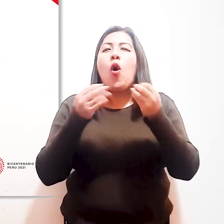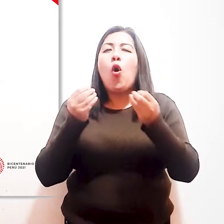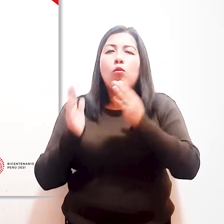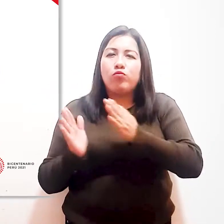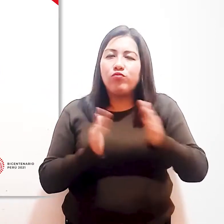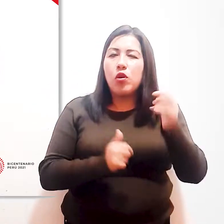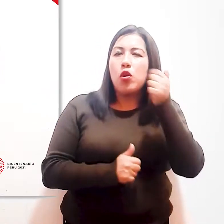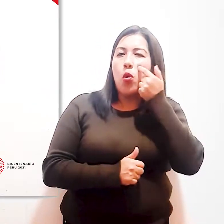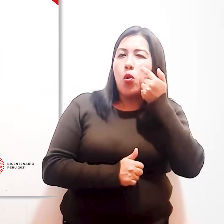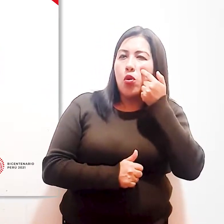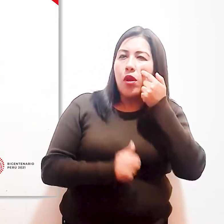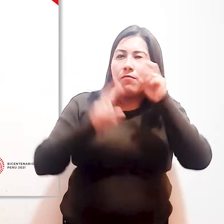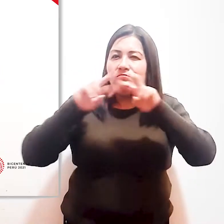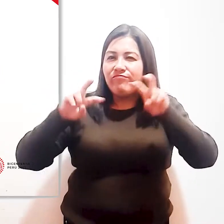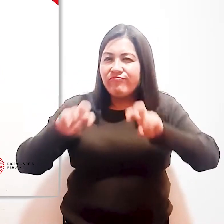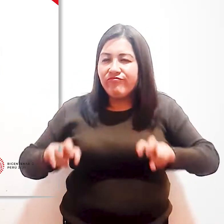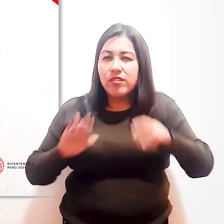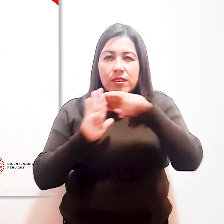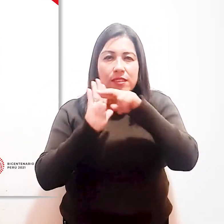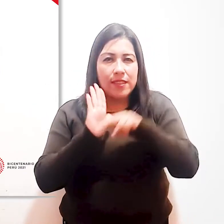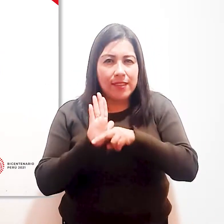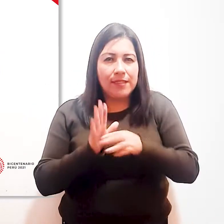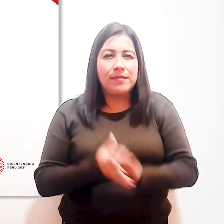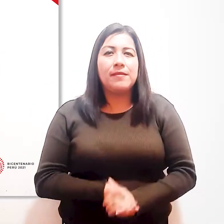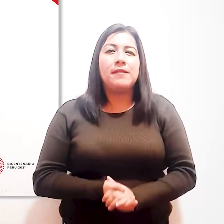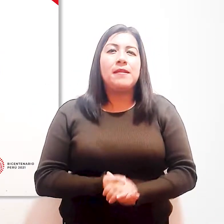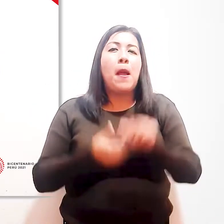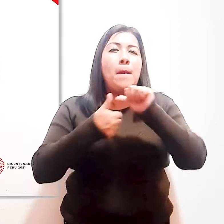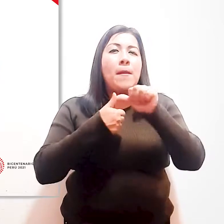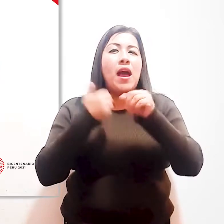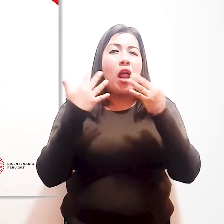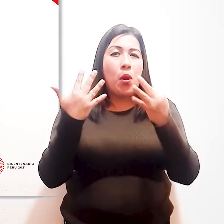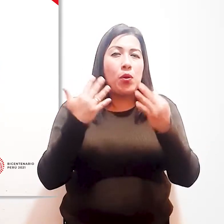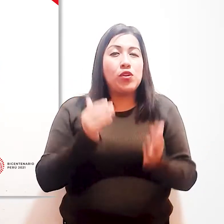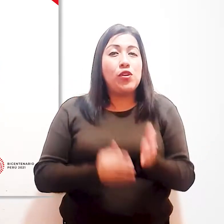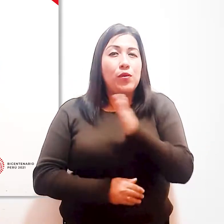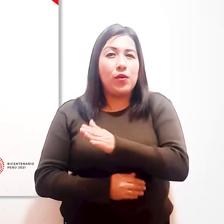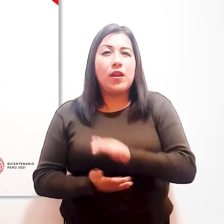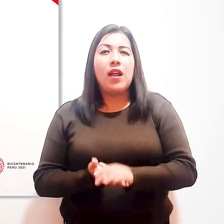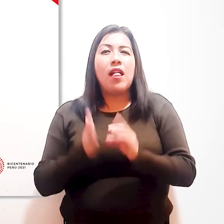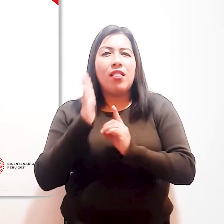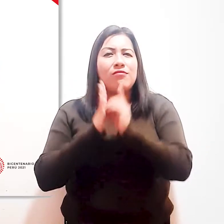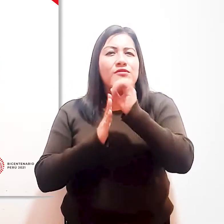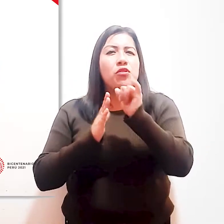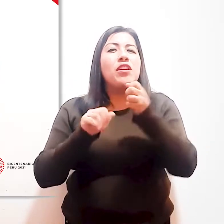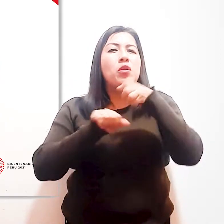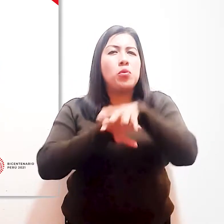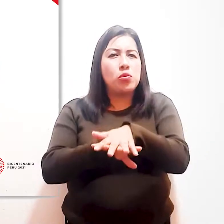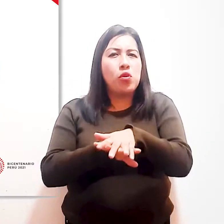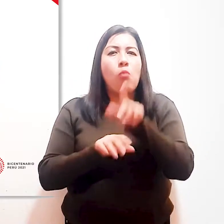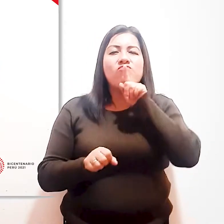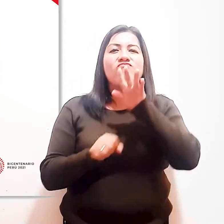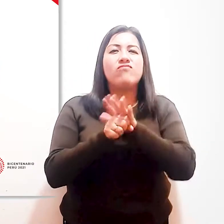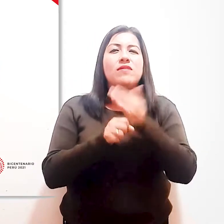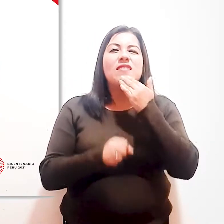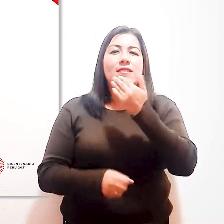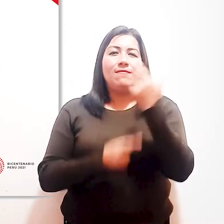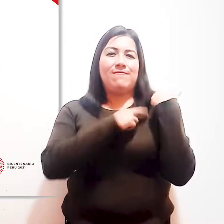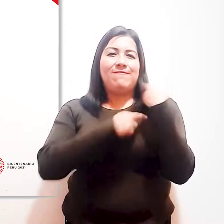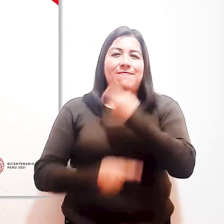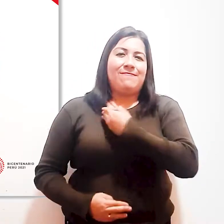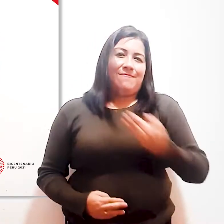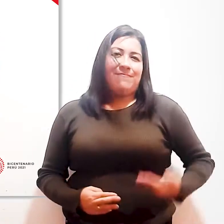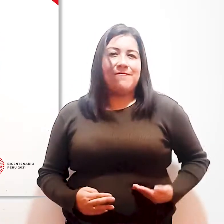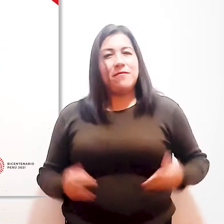conocimiento investigación y registro. Página 8 desarrollo e inclusión un compromiso de